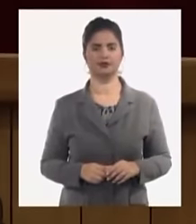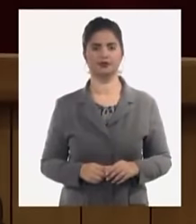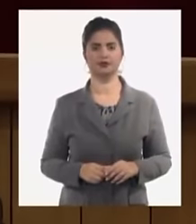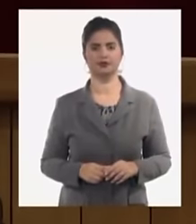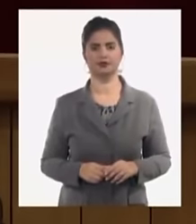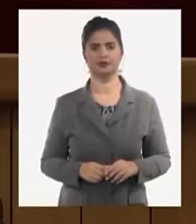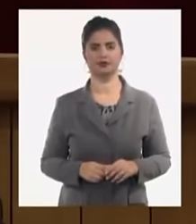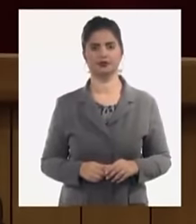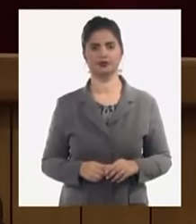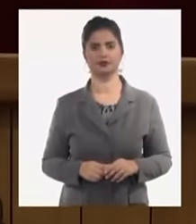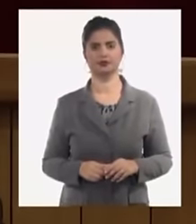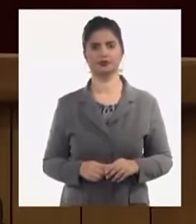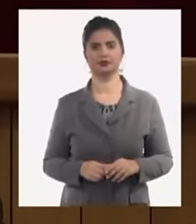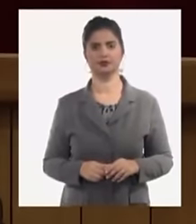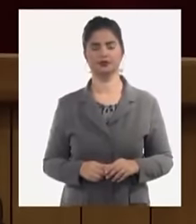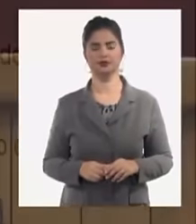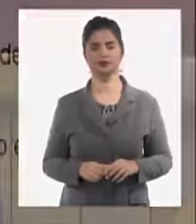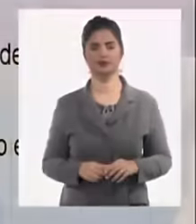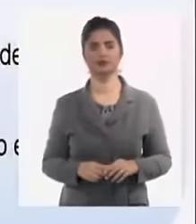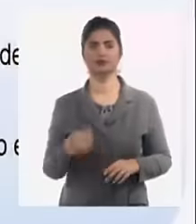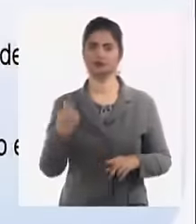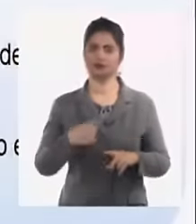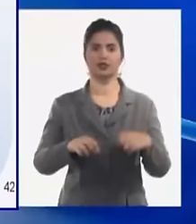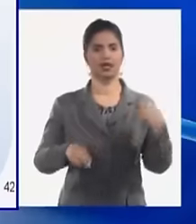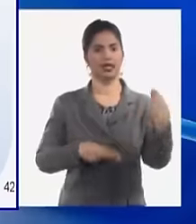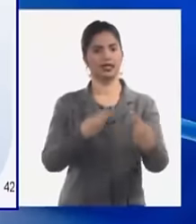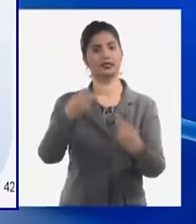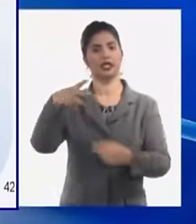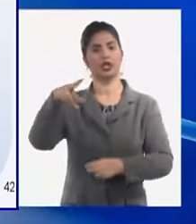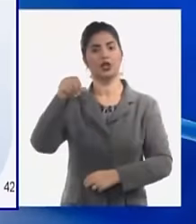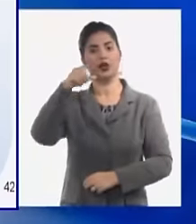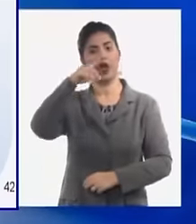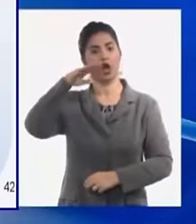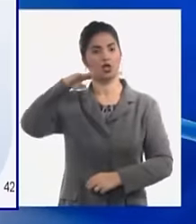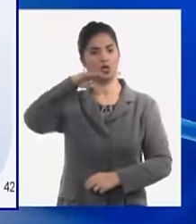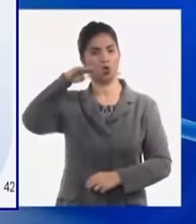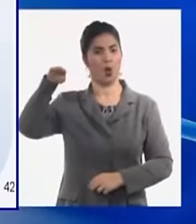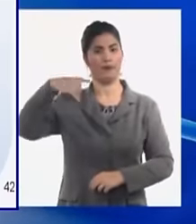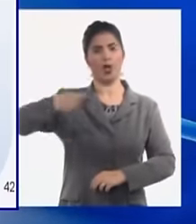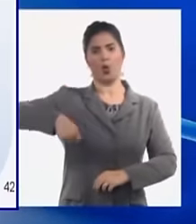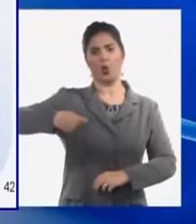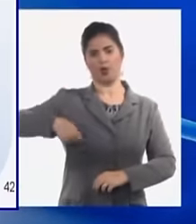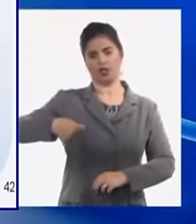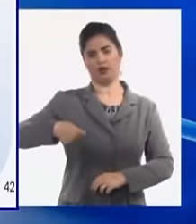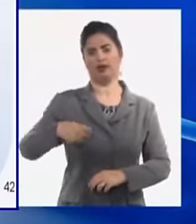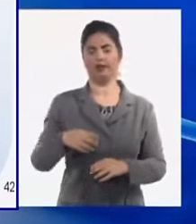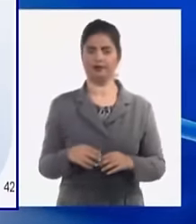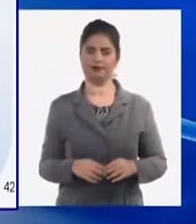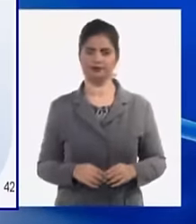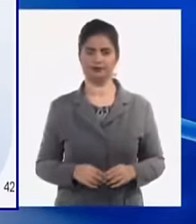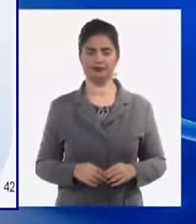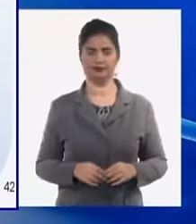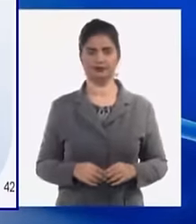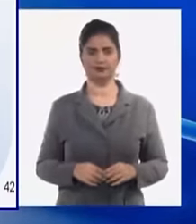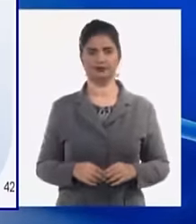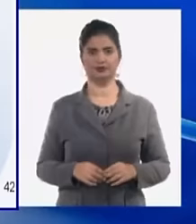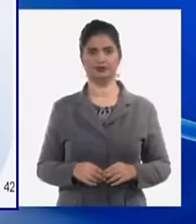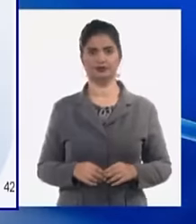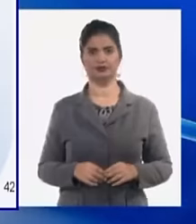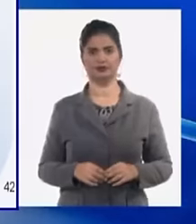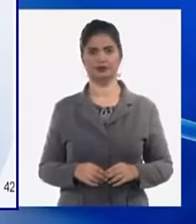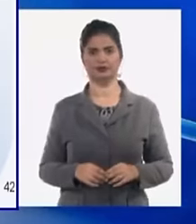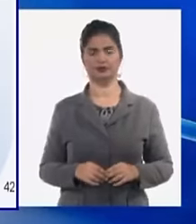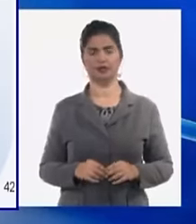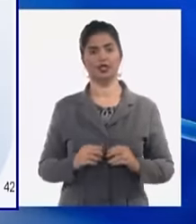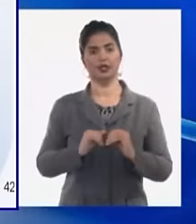emitir las nuevas normas jurídicas eso ahora ha salido a partir de que estuve en la comisión que se presentó un